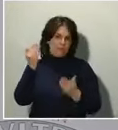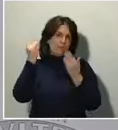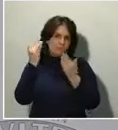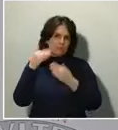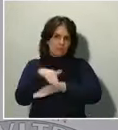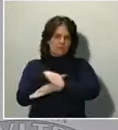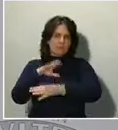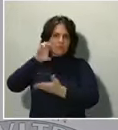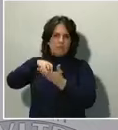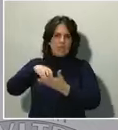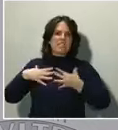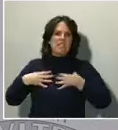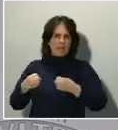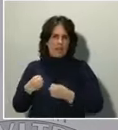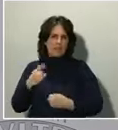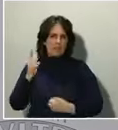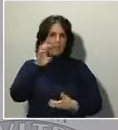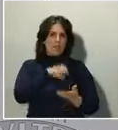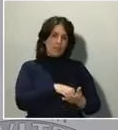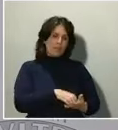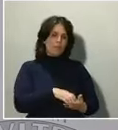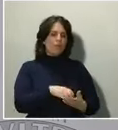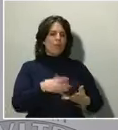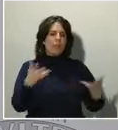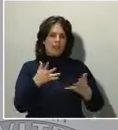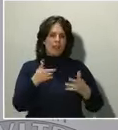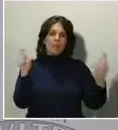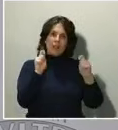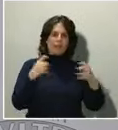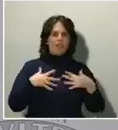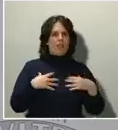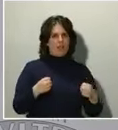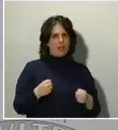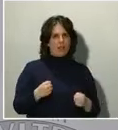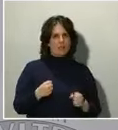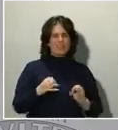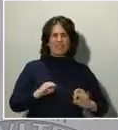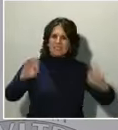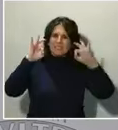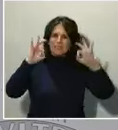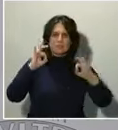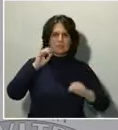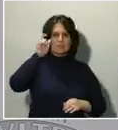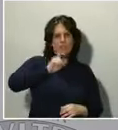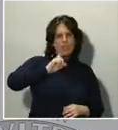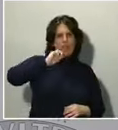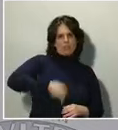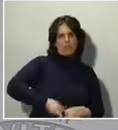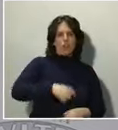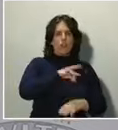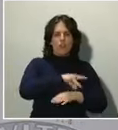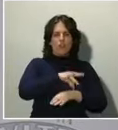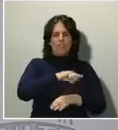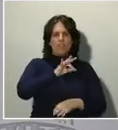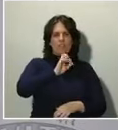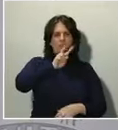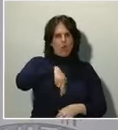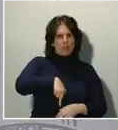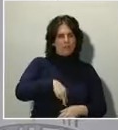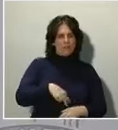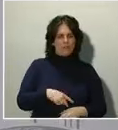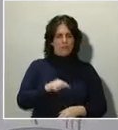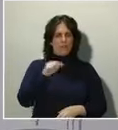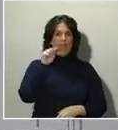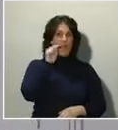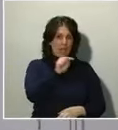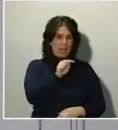Emergencias Sanitarias y, en particular, a su director, al doctor Simón, porque creo que tanto él como todo su equipo no